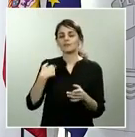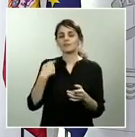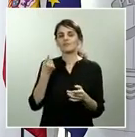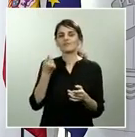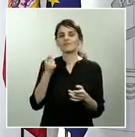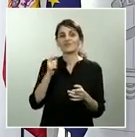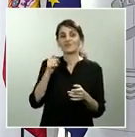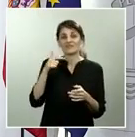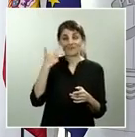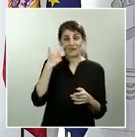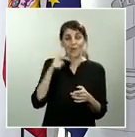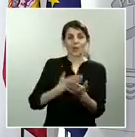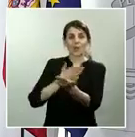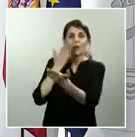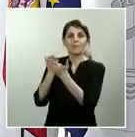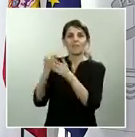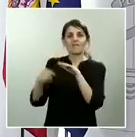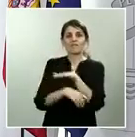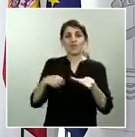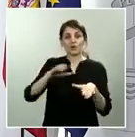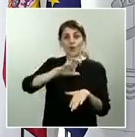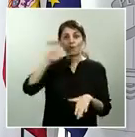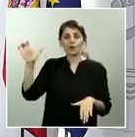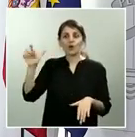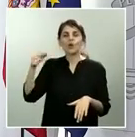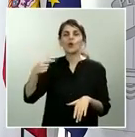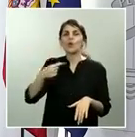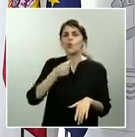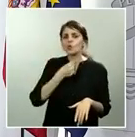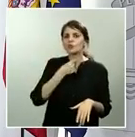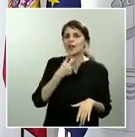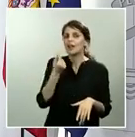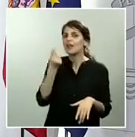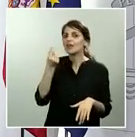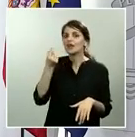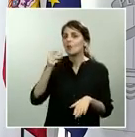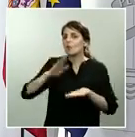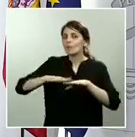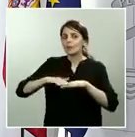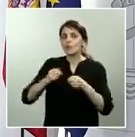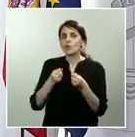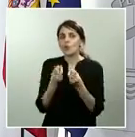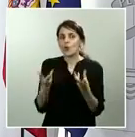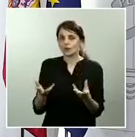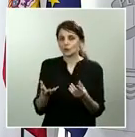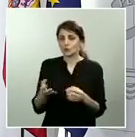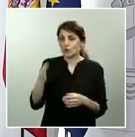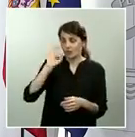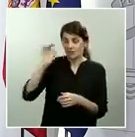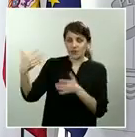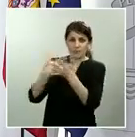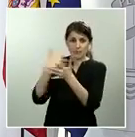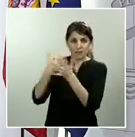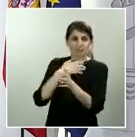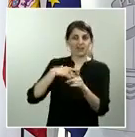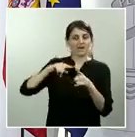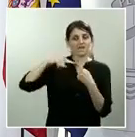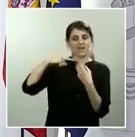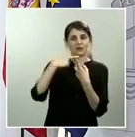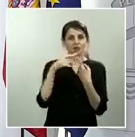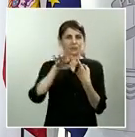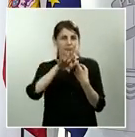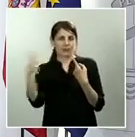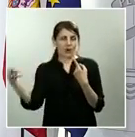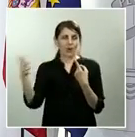fondo europeo he entendido los factores que usted ha mencionado en relación a cómo debería ser esa cifra pero no sé si el gobierno maneja